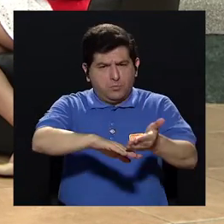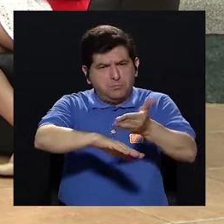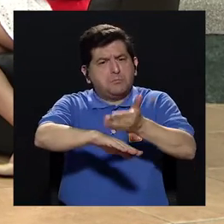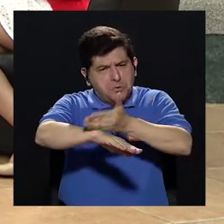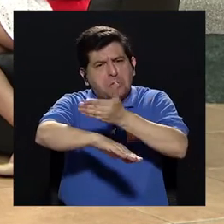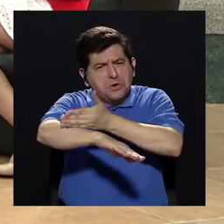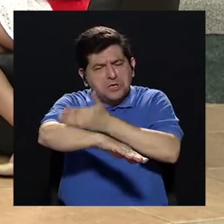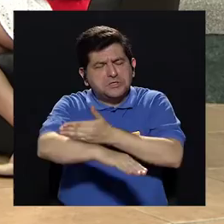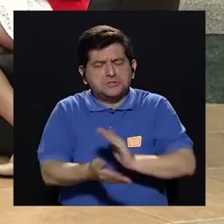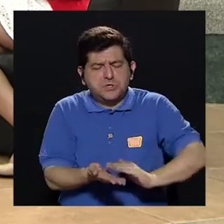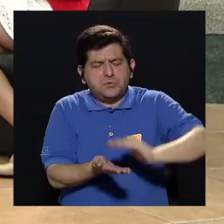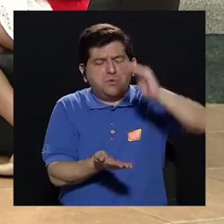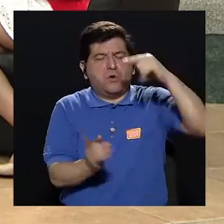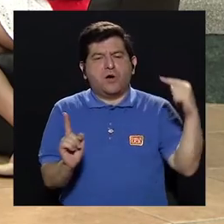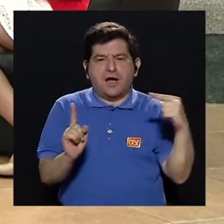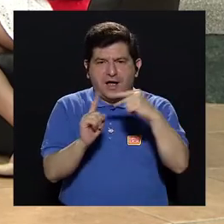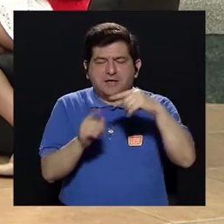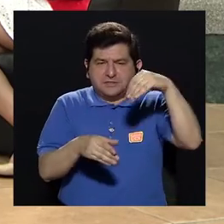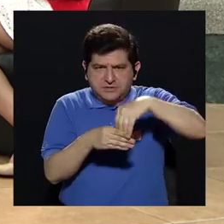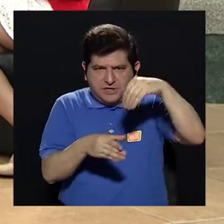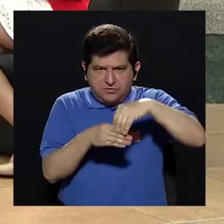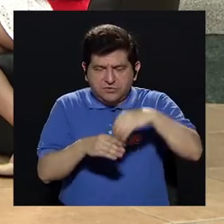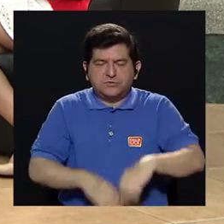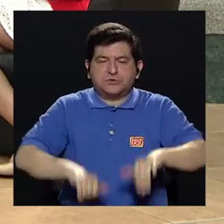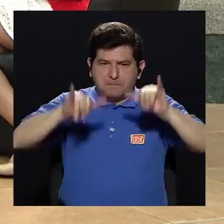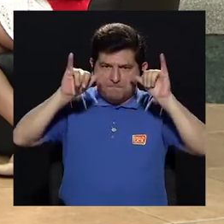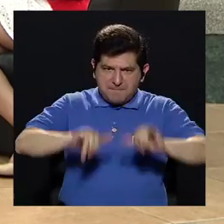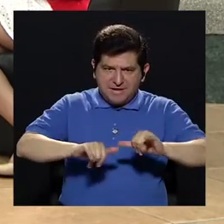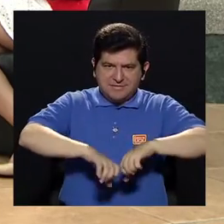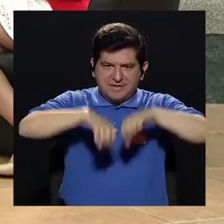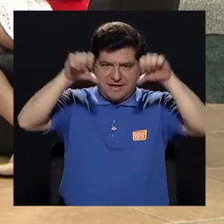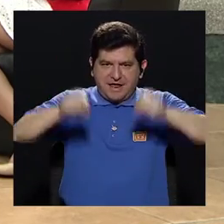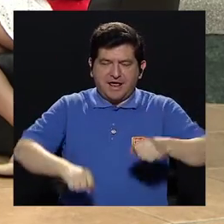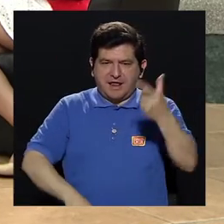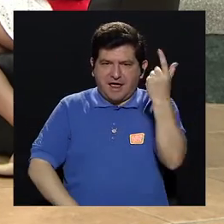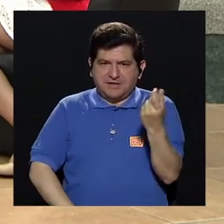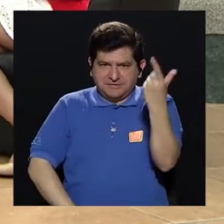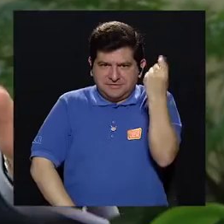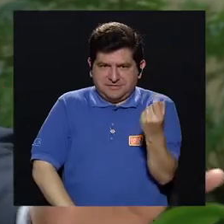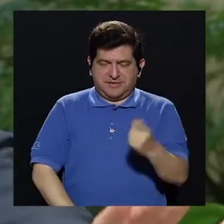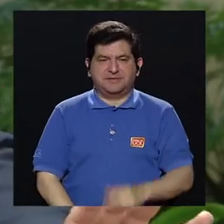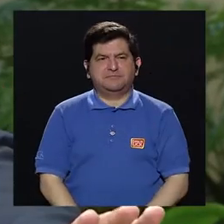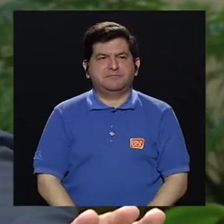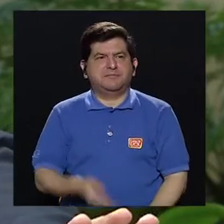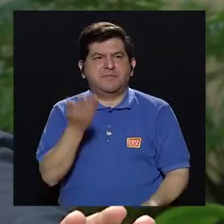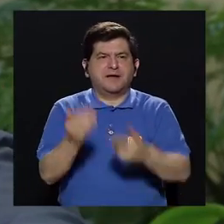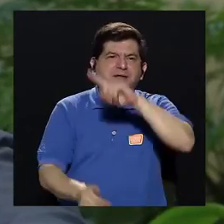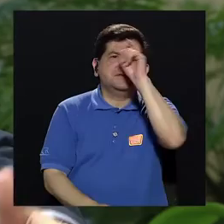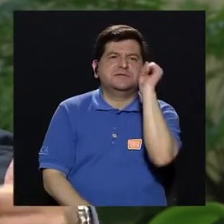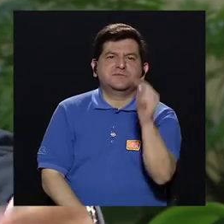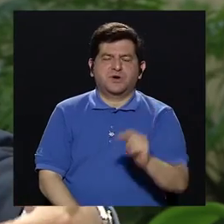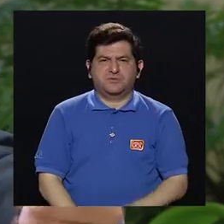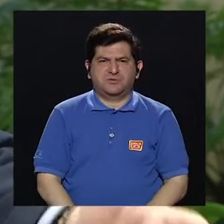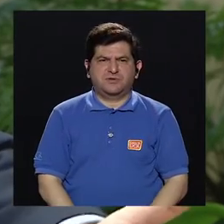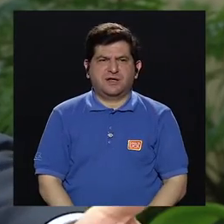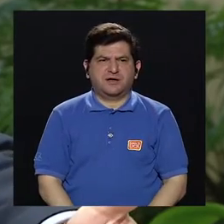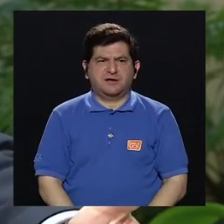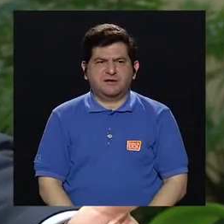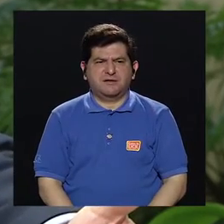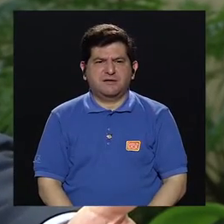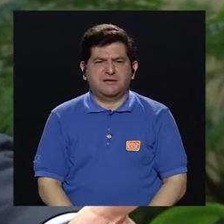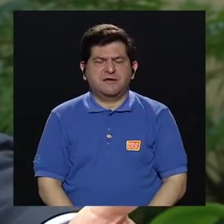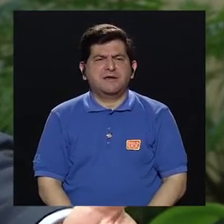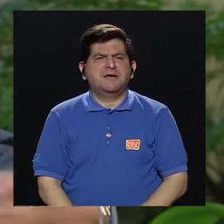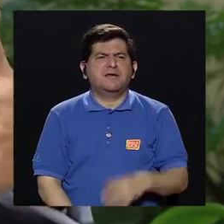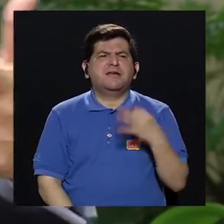incrementando el aporte hasta un aporte que haga sostenible los sistemas de pensiones, ahora, también una pregunta sería, ¿qué será lo que